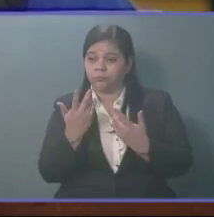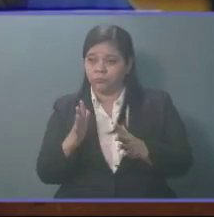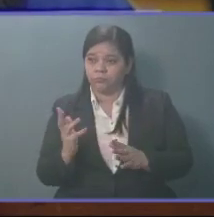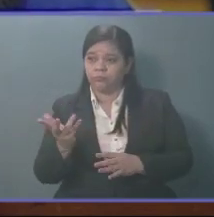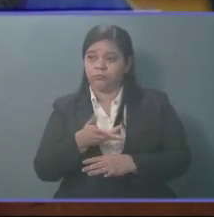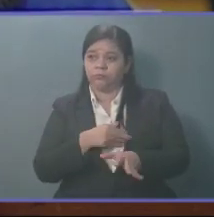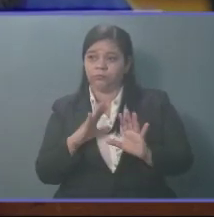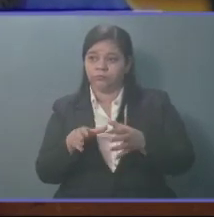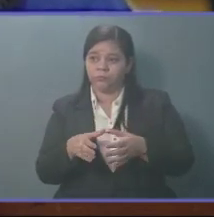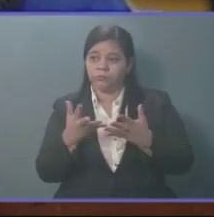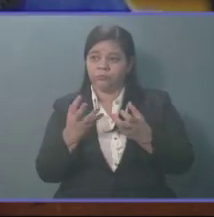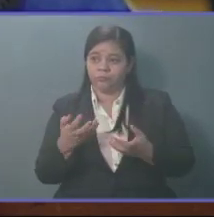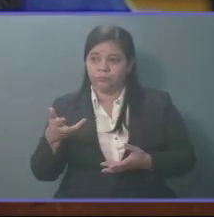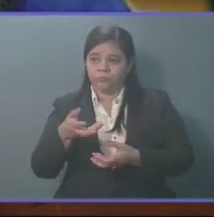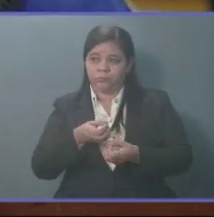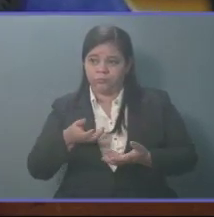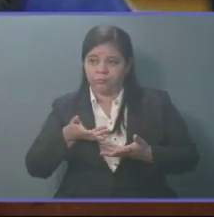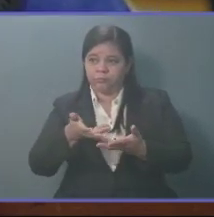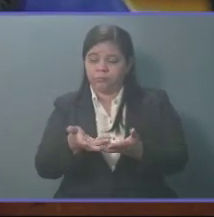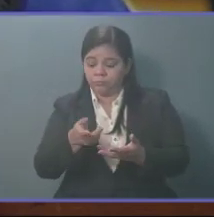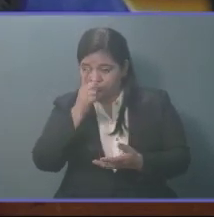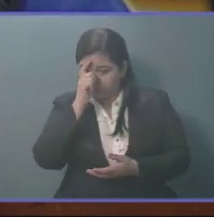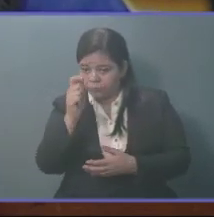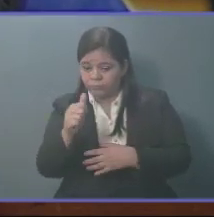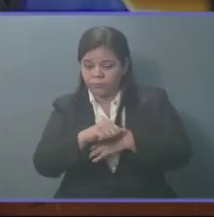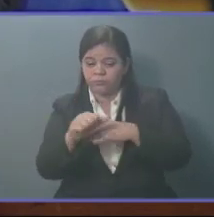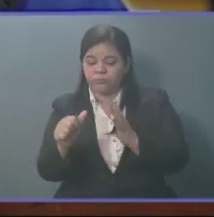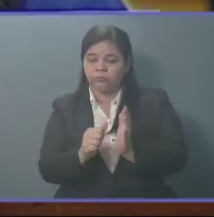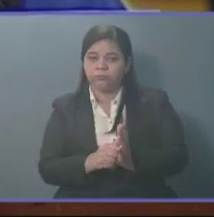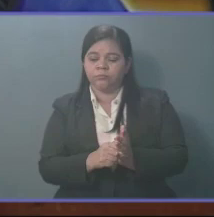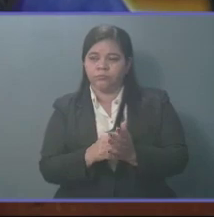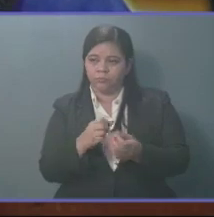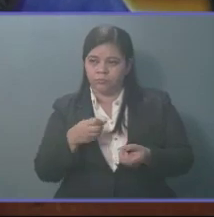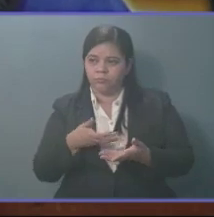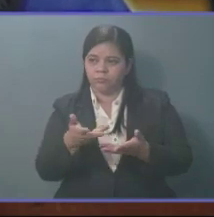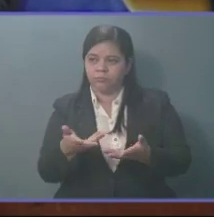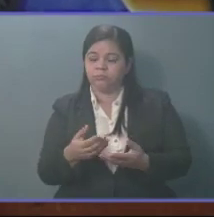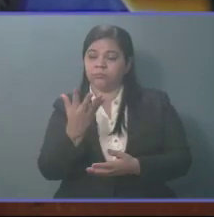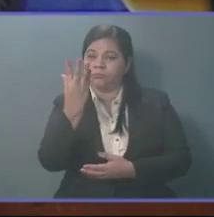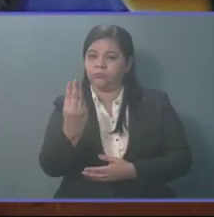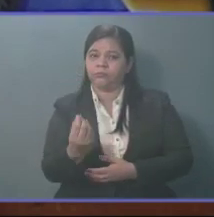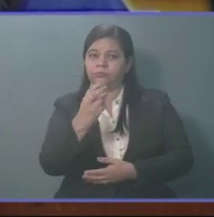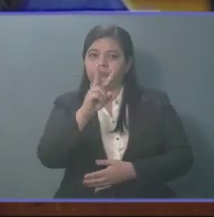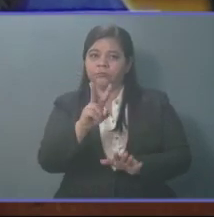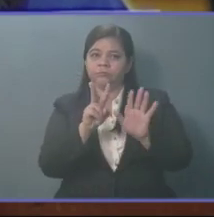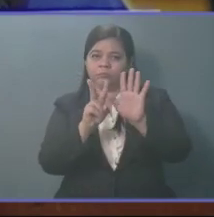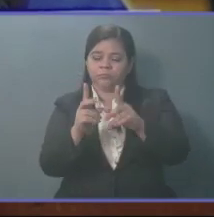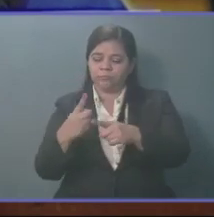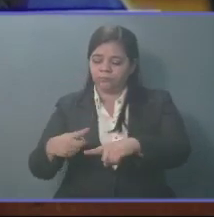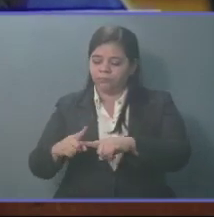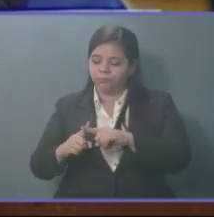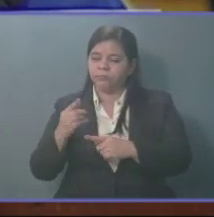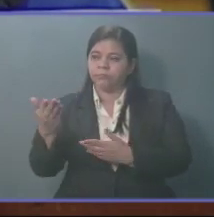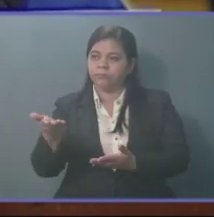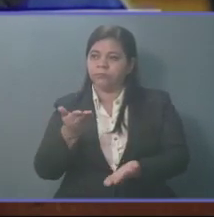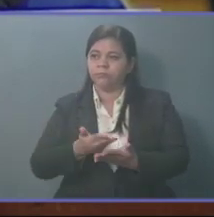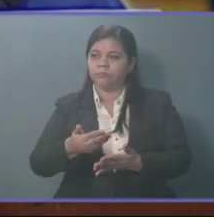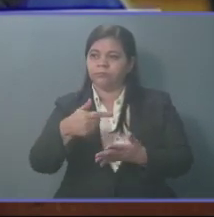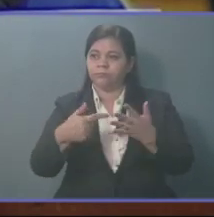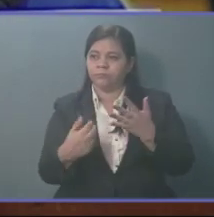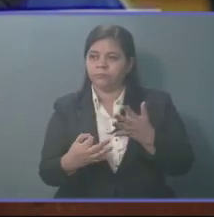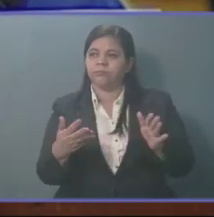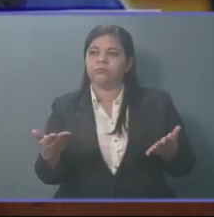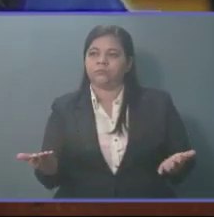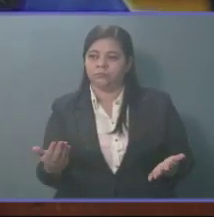la suscrita comisión hace del conocimiento del honorable pleno legislativo lo siguiente, con fecha 27 de abril se presentó iniciativa de ley en el